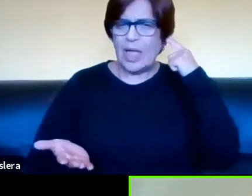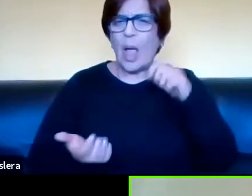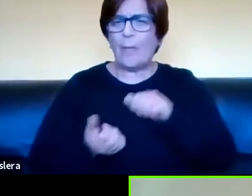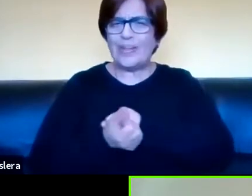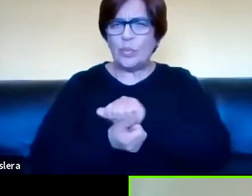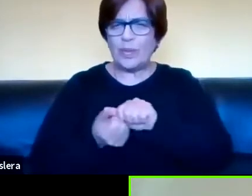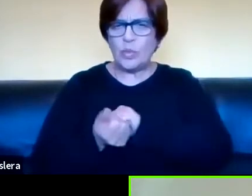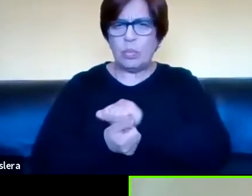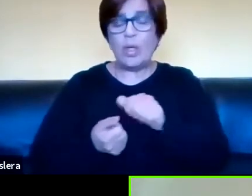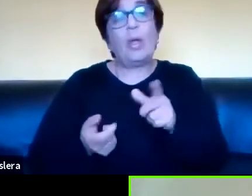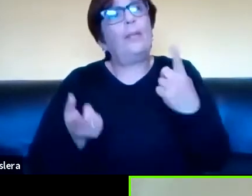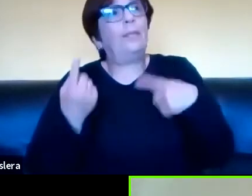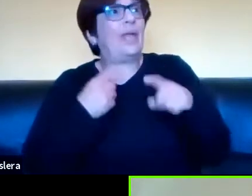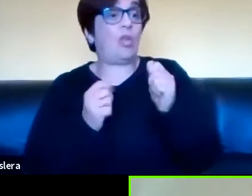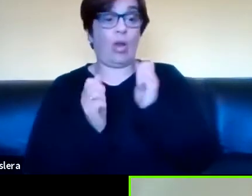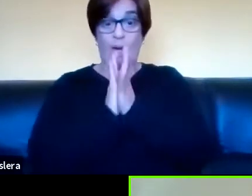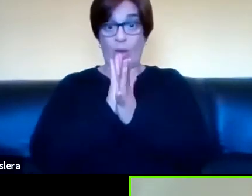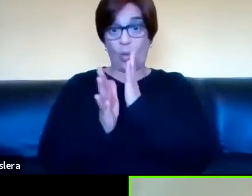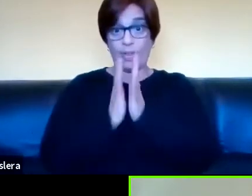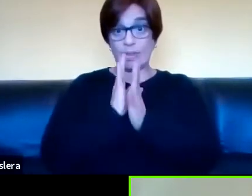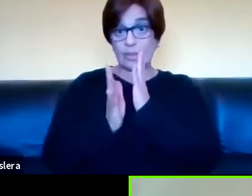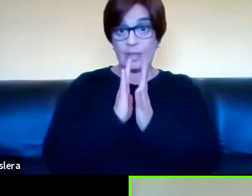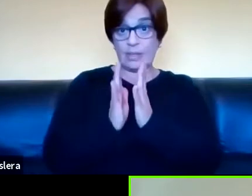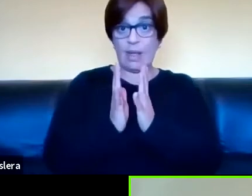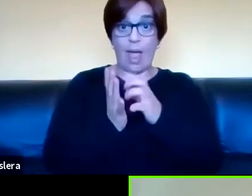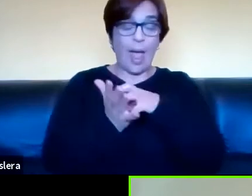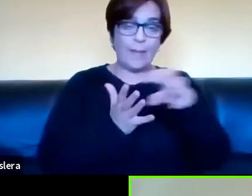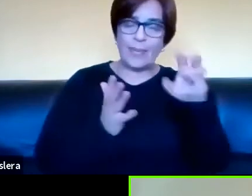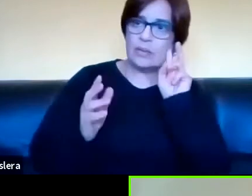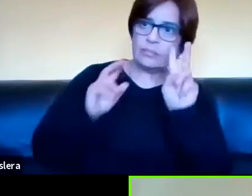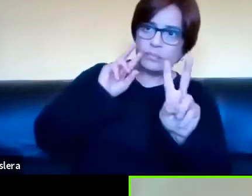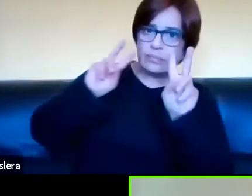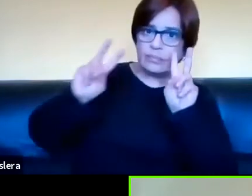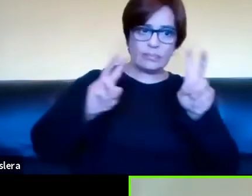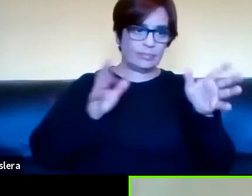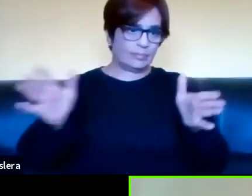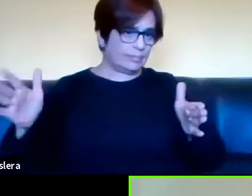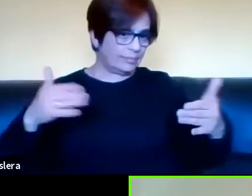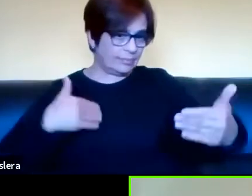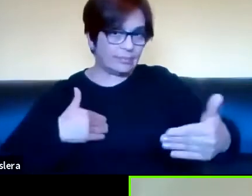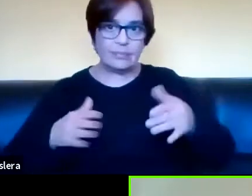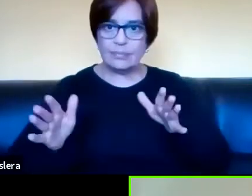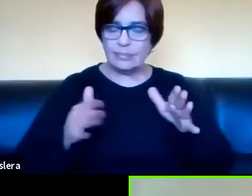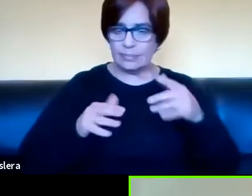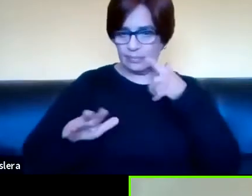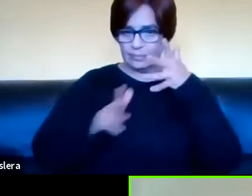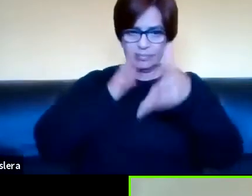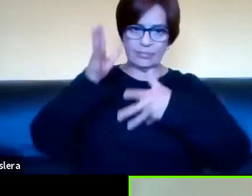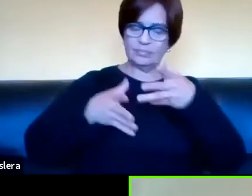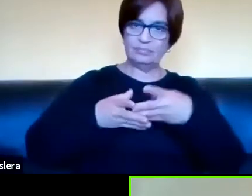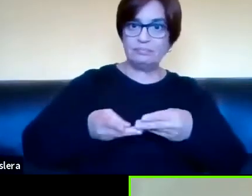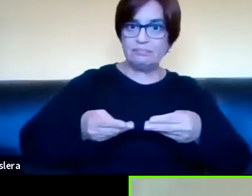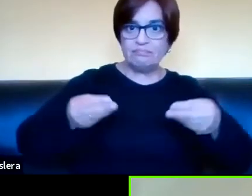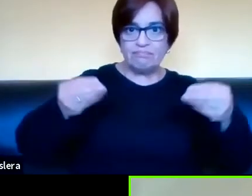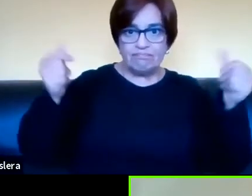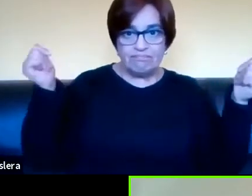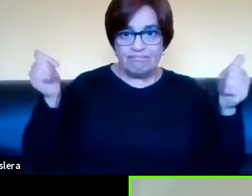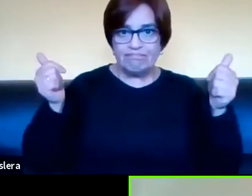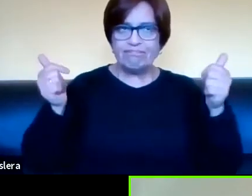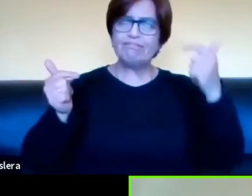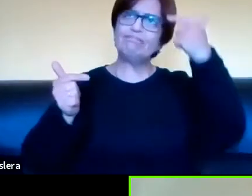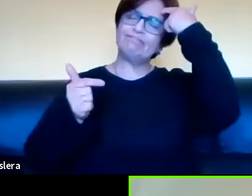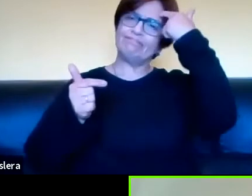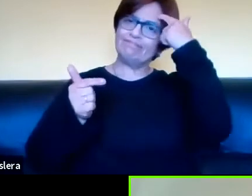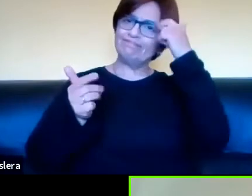en el caso de lengua de señas, serían aspectos visoespaciales que me acompañan, eso, cuando yo lo escribo,